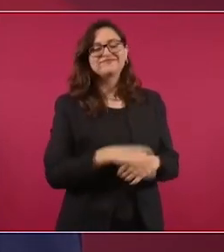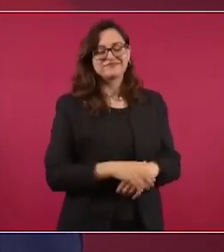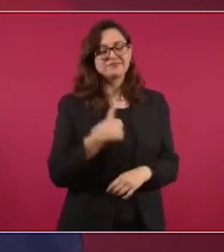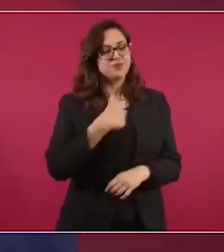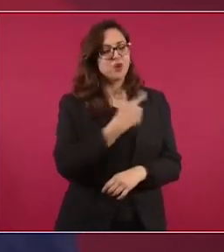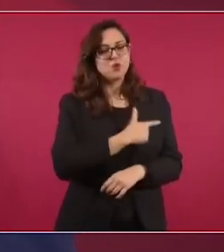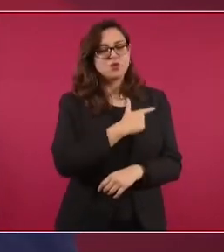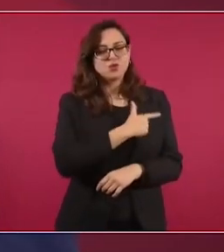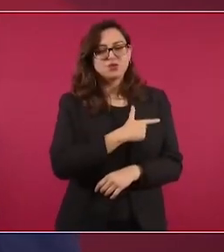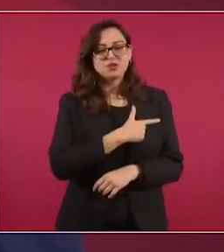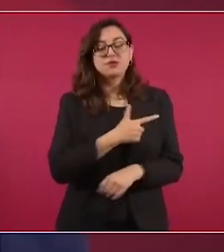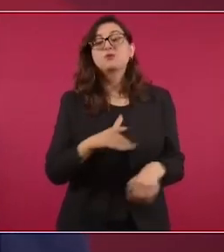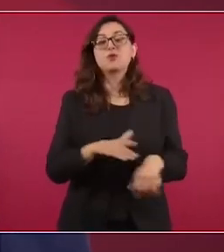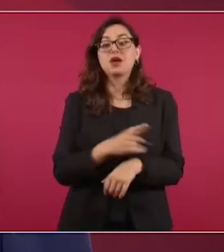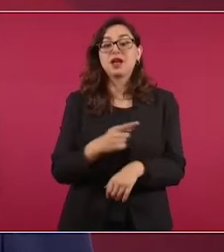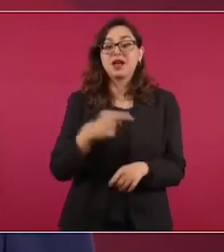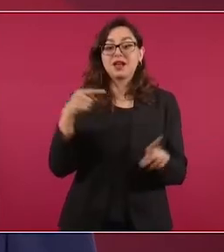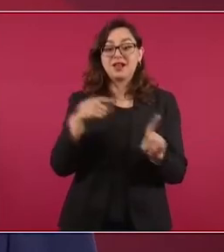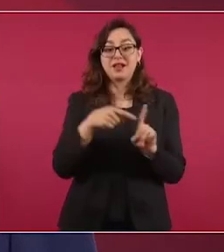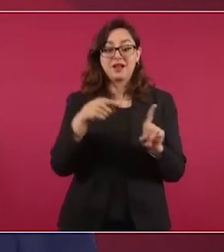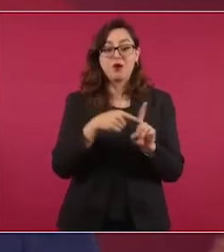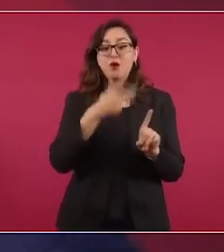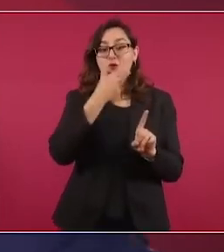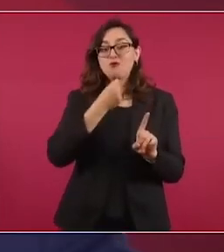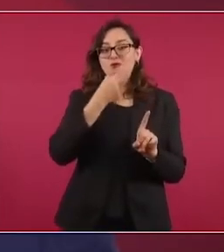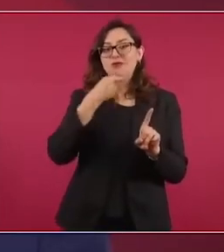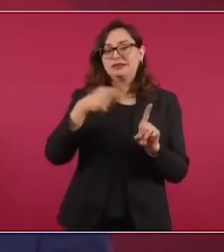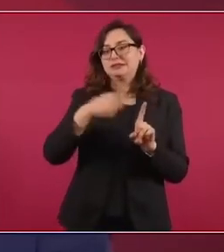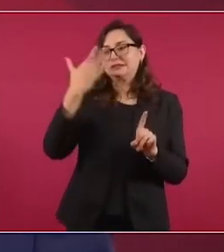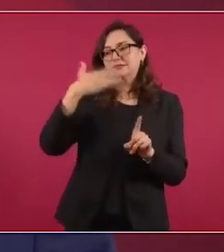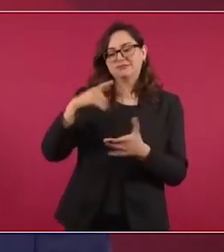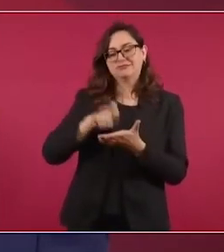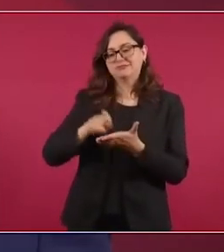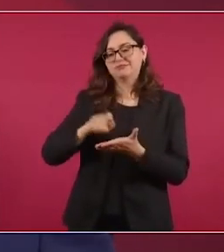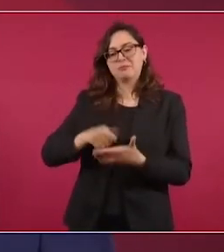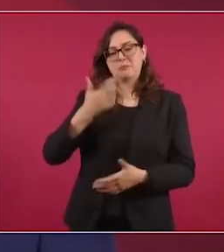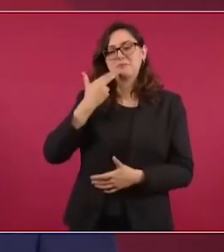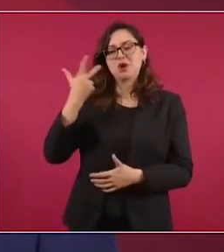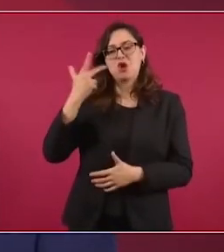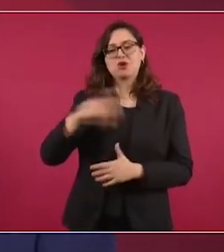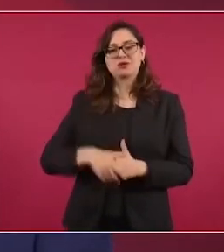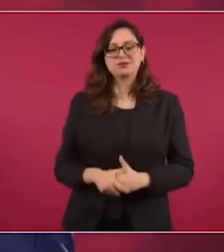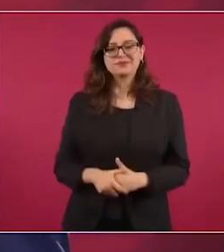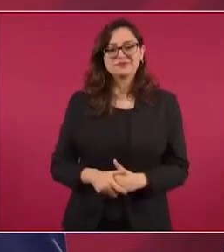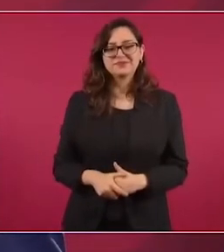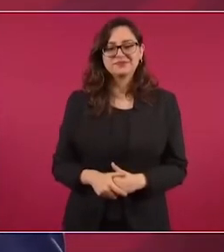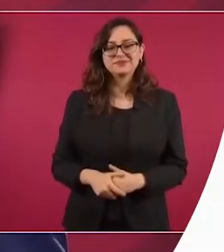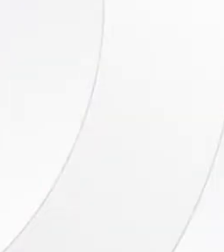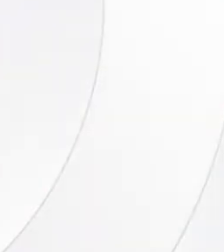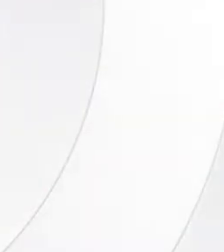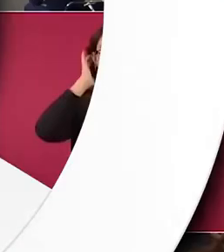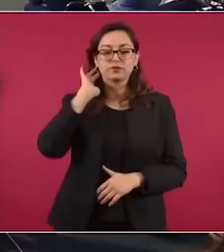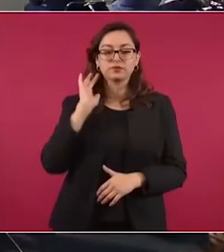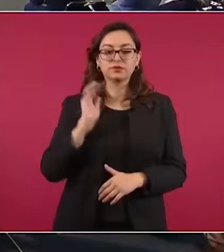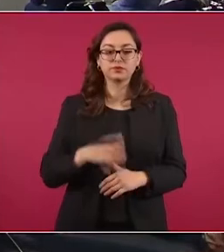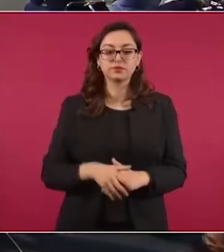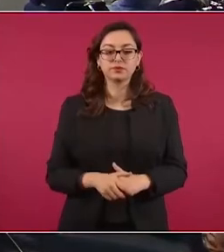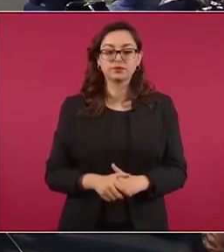Él mismo lo sabía, porque eso es un buen escritor. Lo sabe.